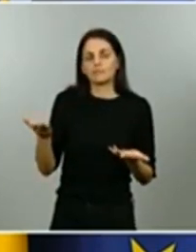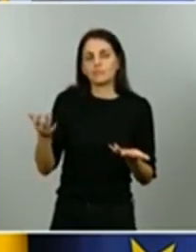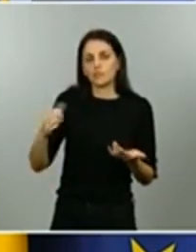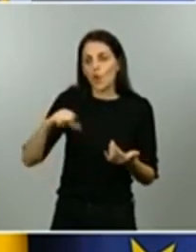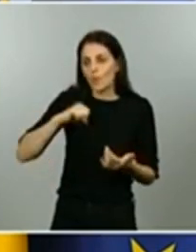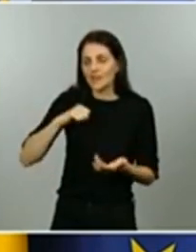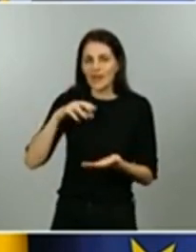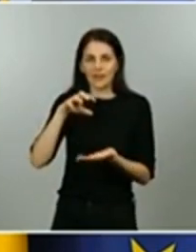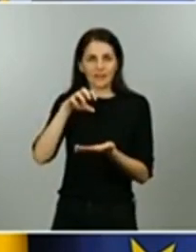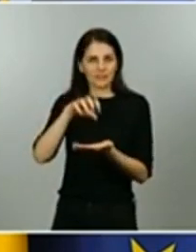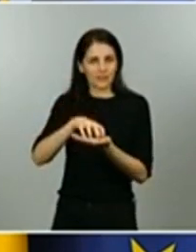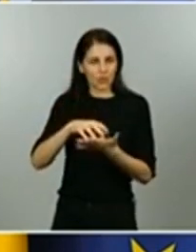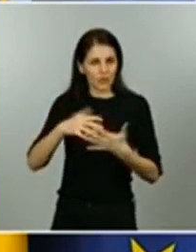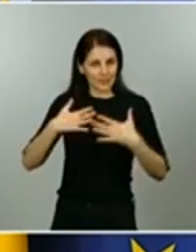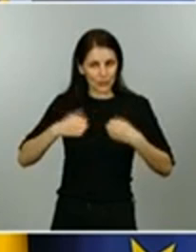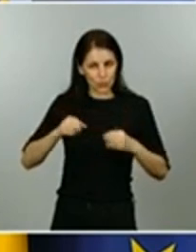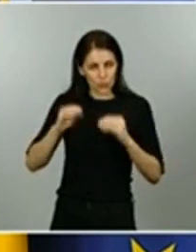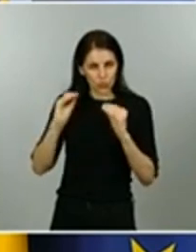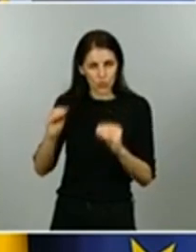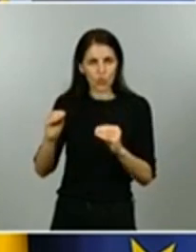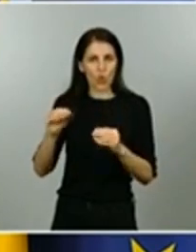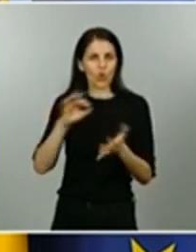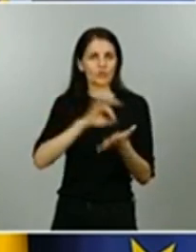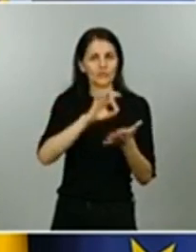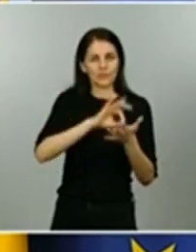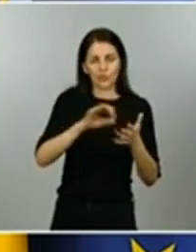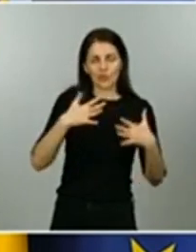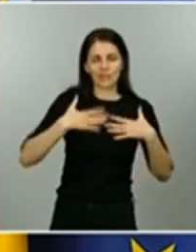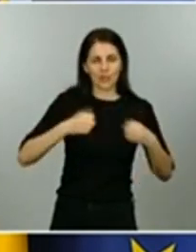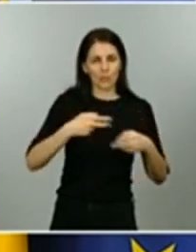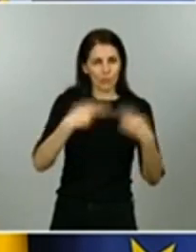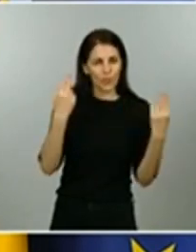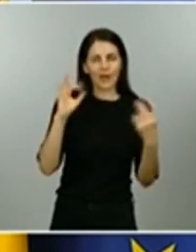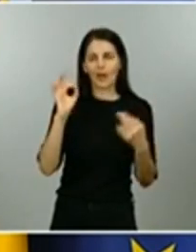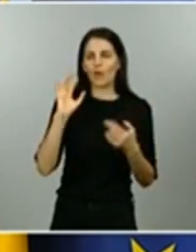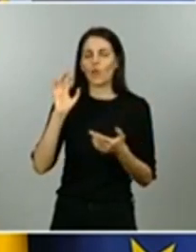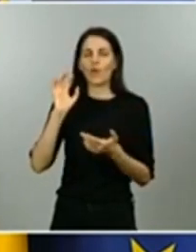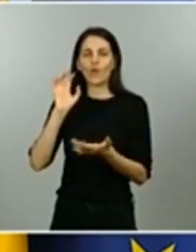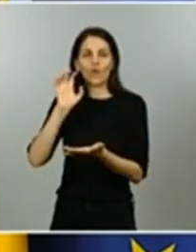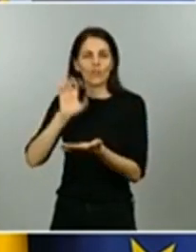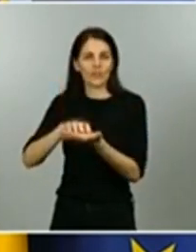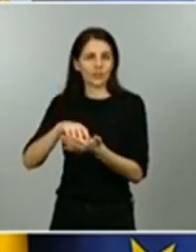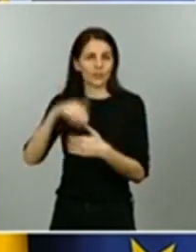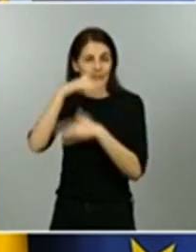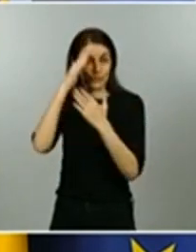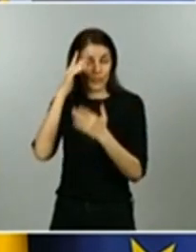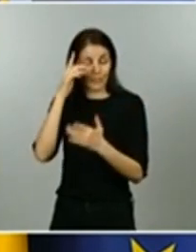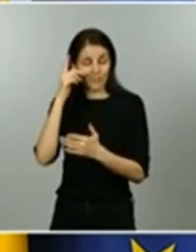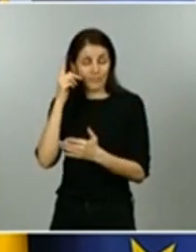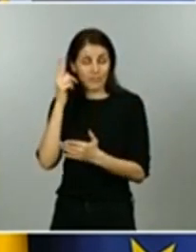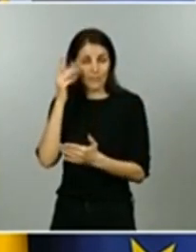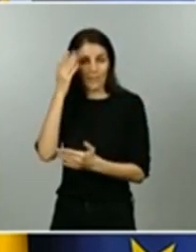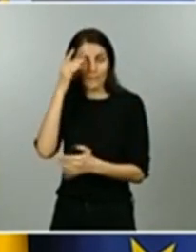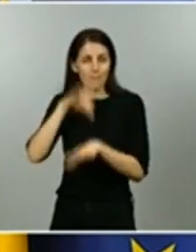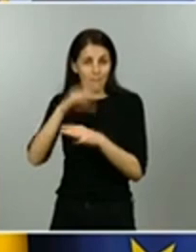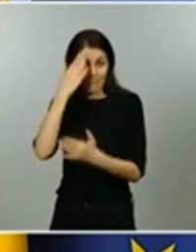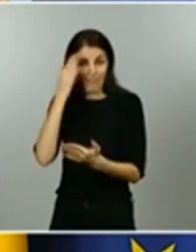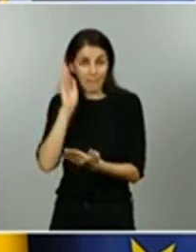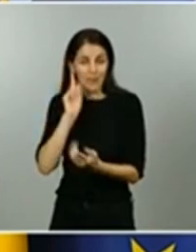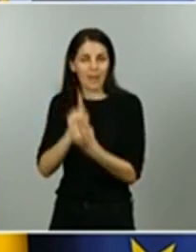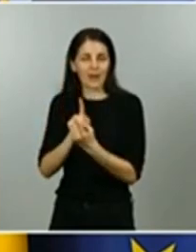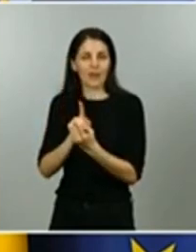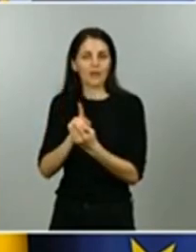sus servicios de salud pública sus servicios de atención primaria es fundamental que entre todos consigamos que no